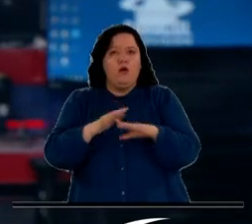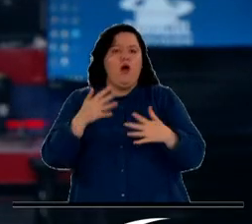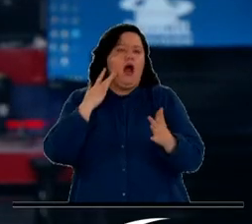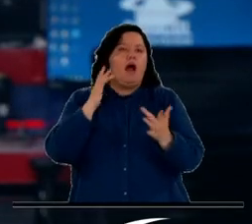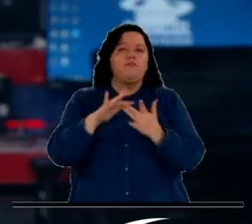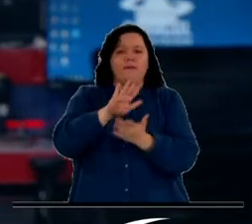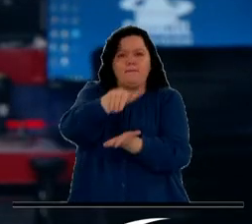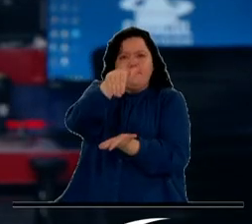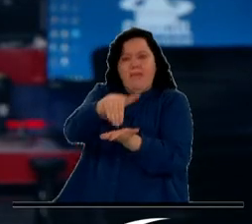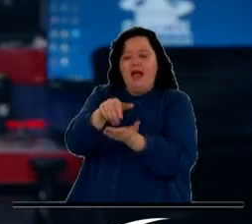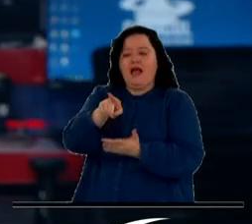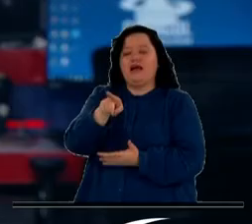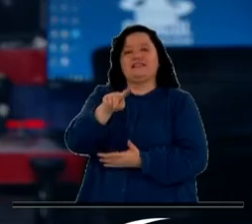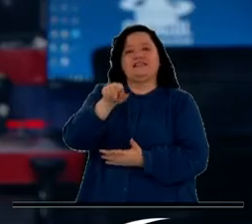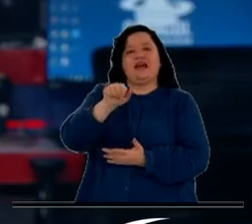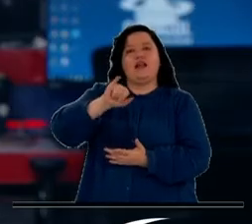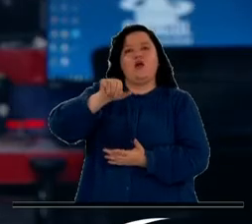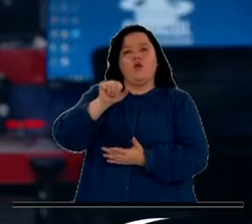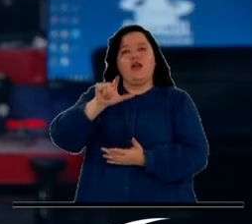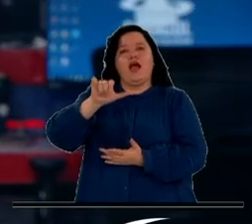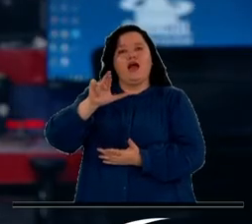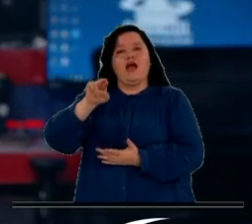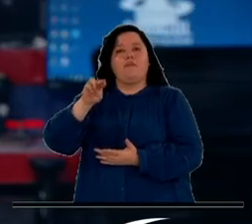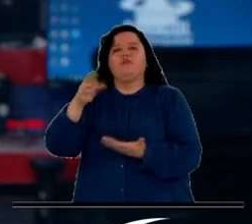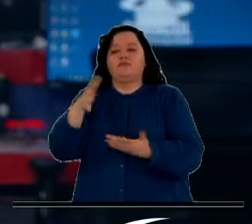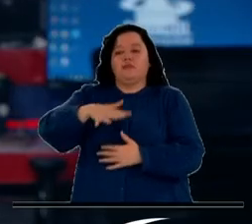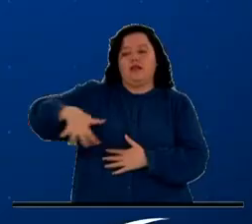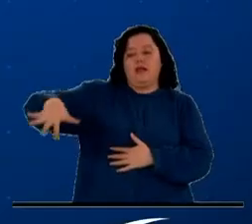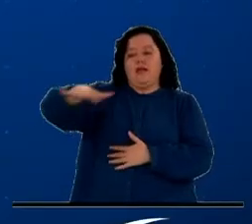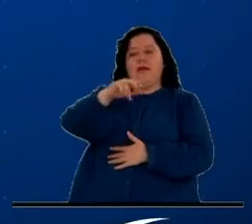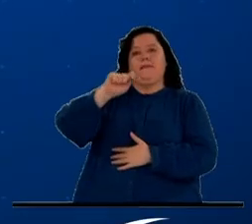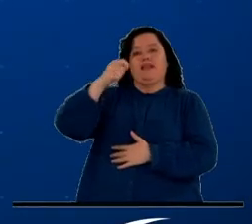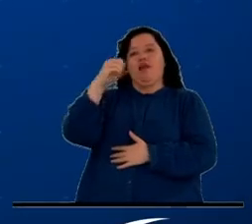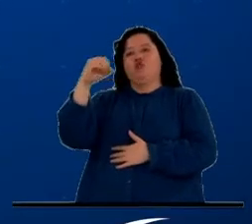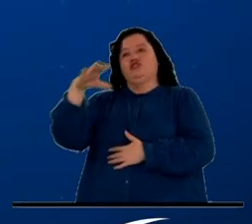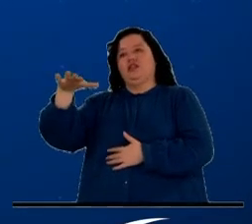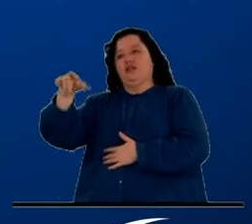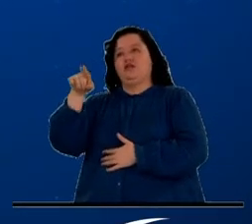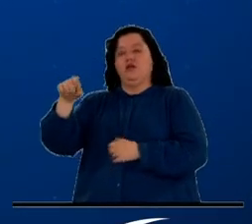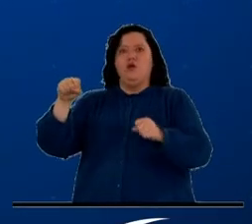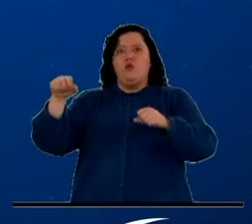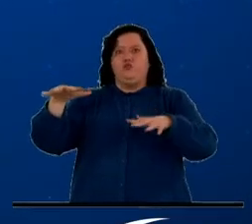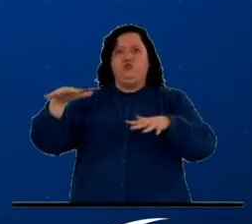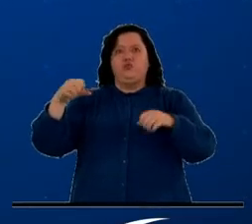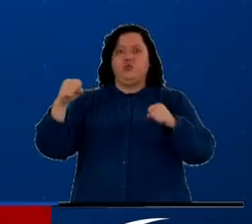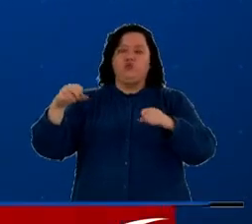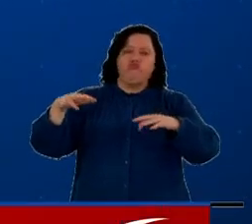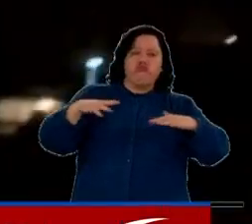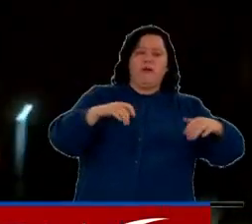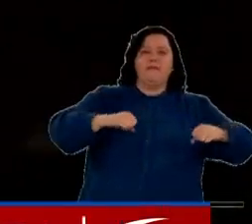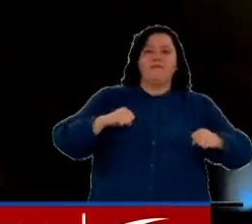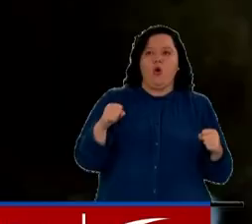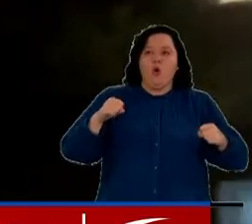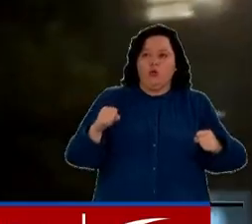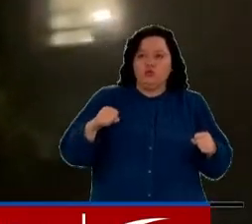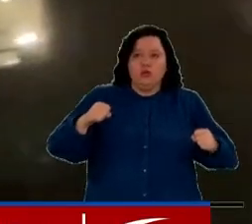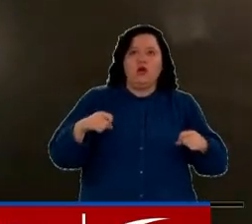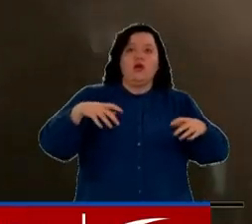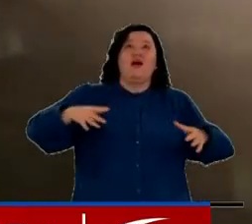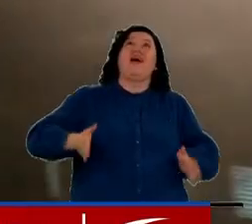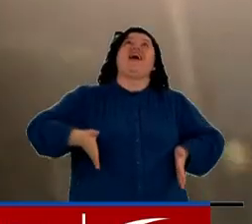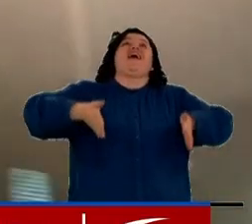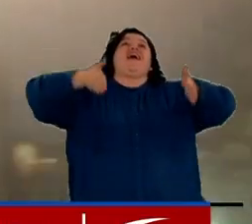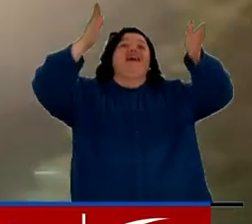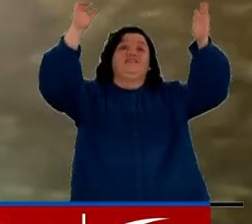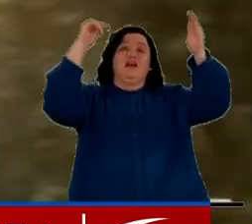epicentro en San Juan de Arama, en el occidente del departamento del Meta. El temblor se sintió con fuerza en Bogotá, en donde las lámparas en los pisos